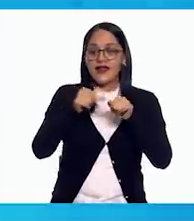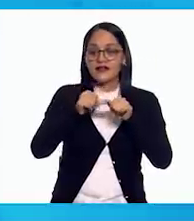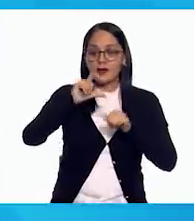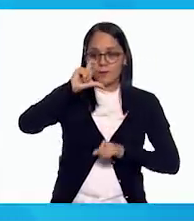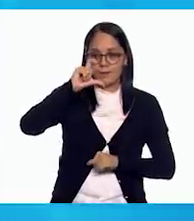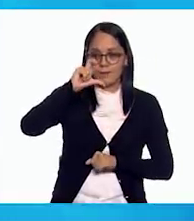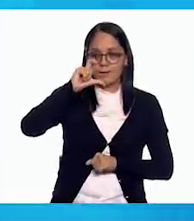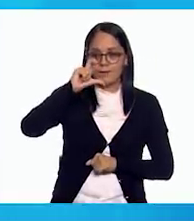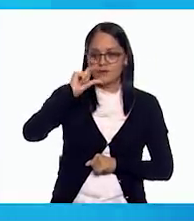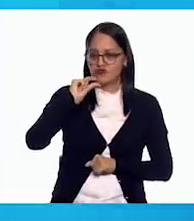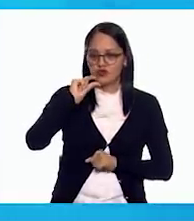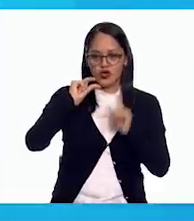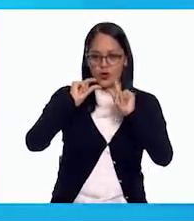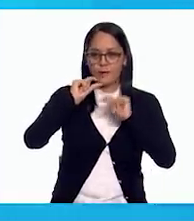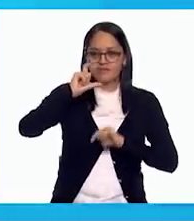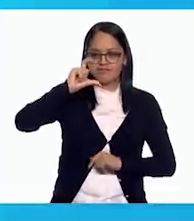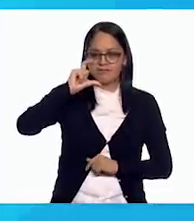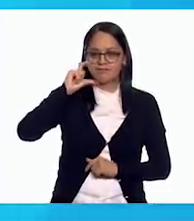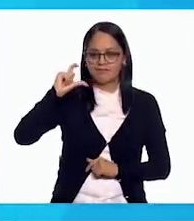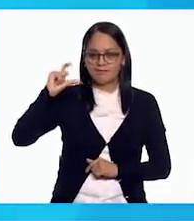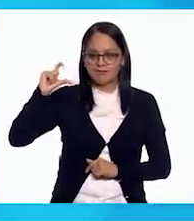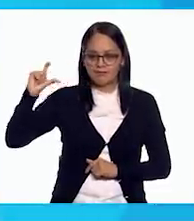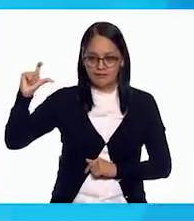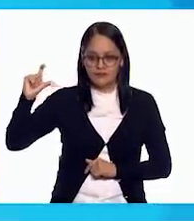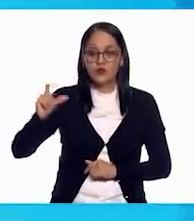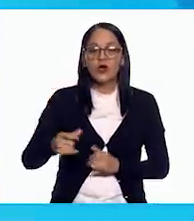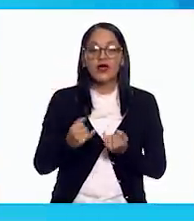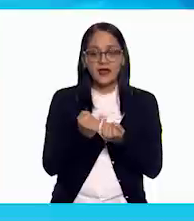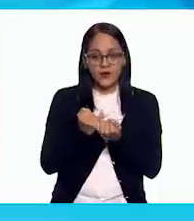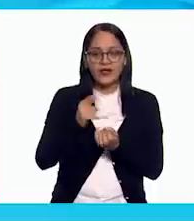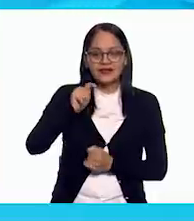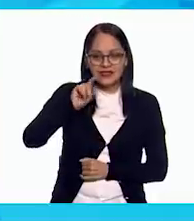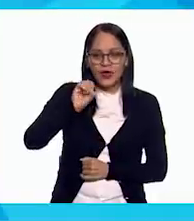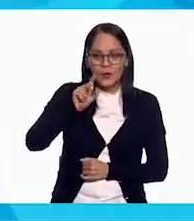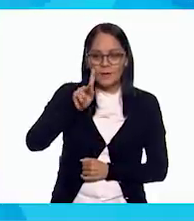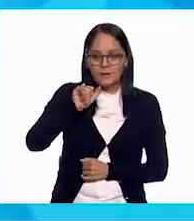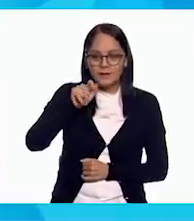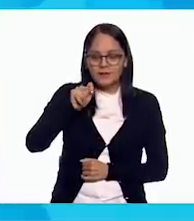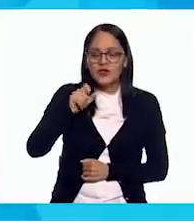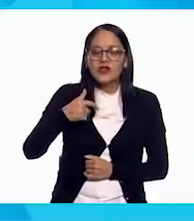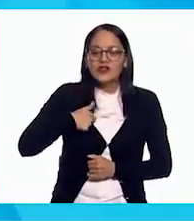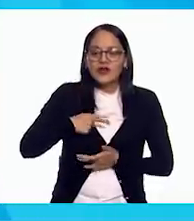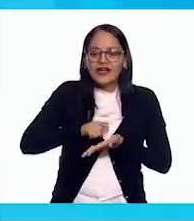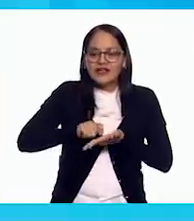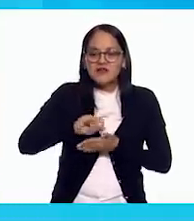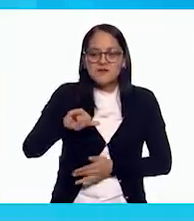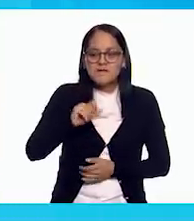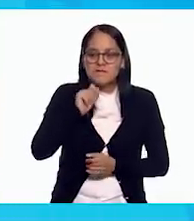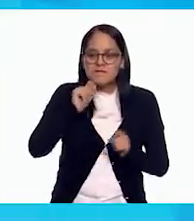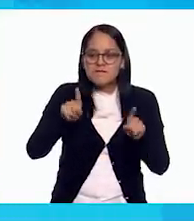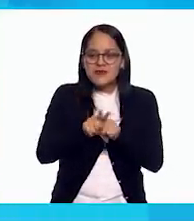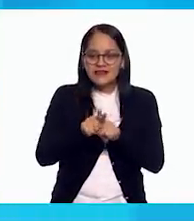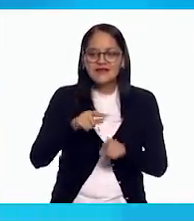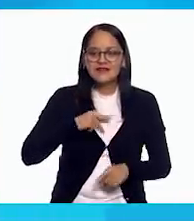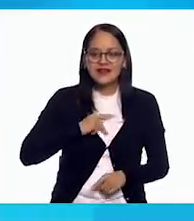Ah, exactamente. Topito está exactamente igual como yo lo escribí. Bueno, no exactamente igual, pero... Ah, es que hay una